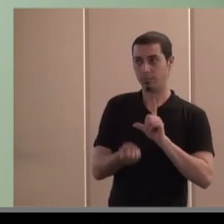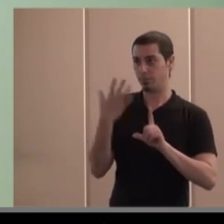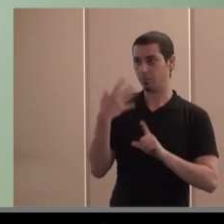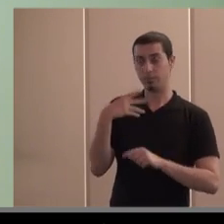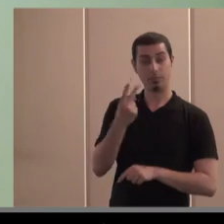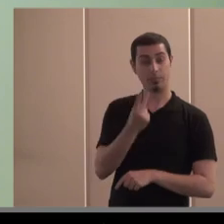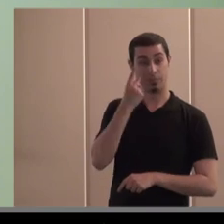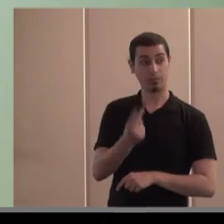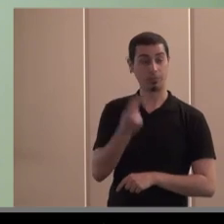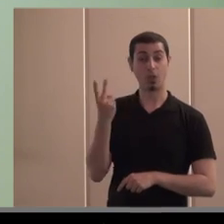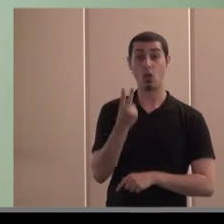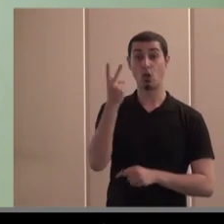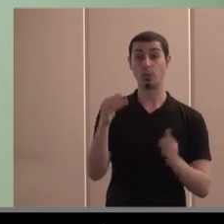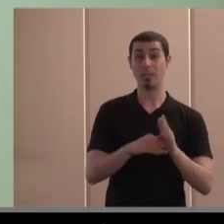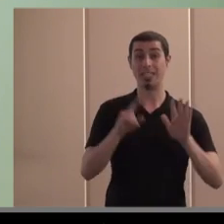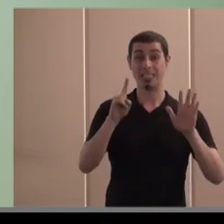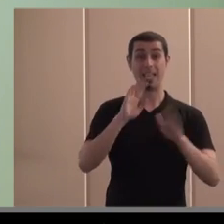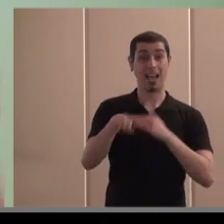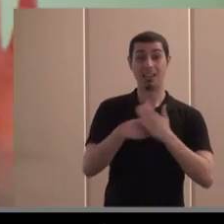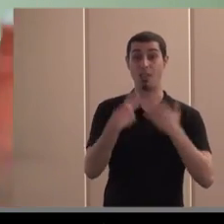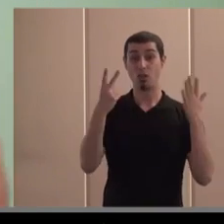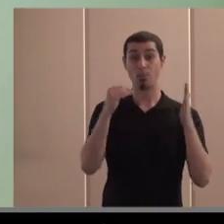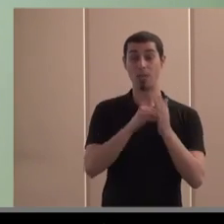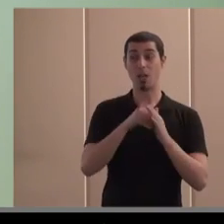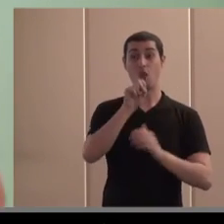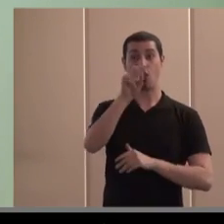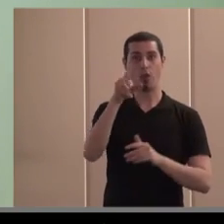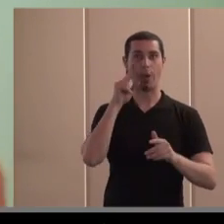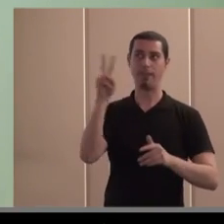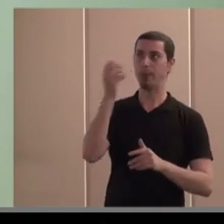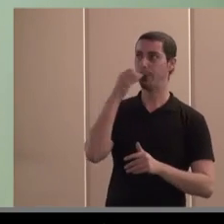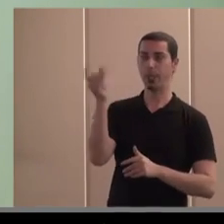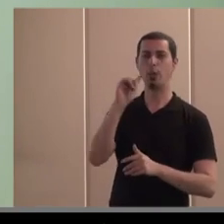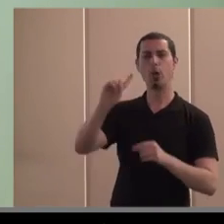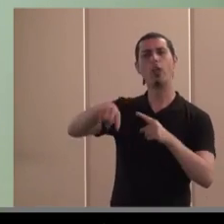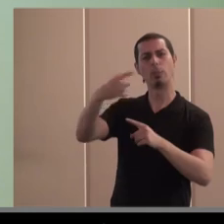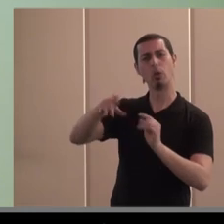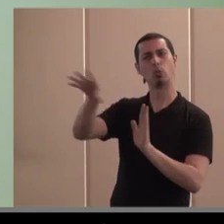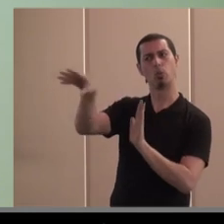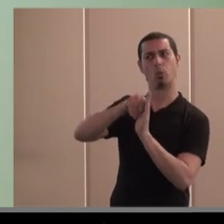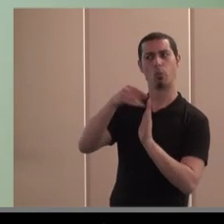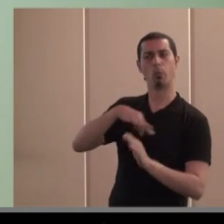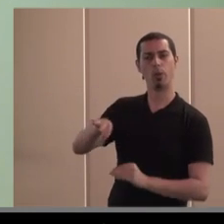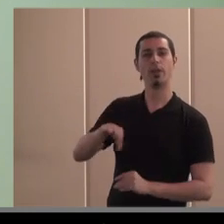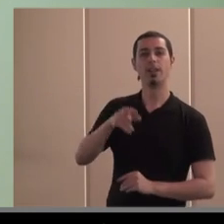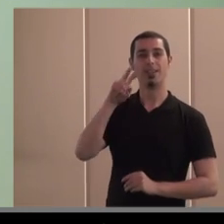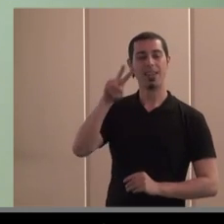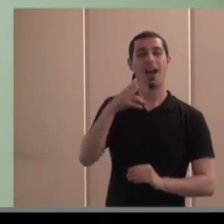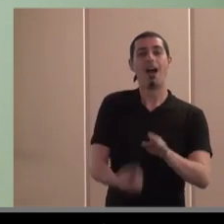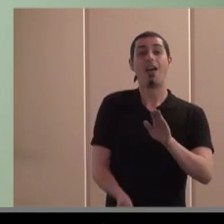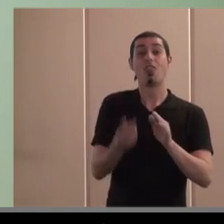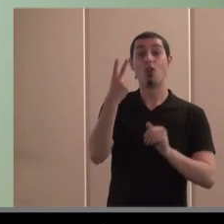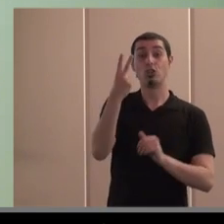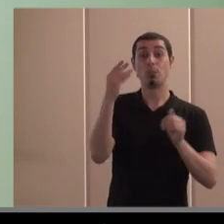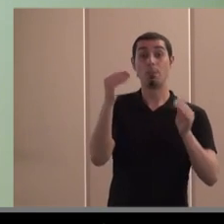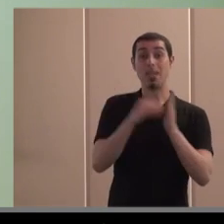como veréis desde el año 2006 al año 2012 perdonad pero no se ve muy bien pero bueno como la vais a disponer de ella se han creado desde